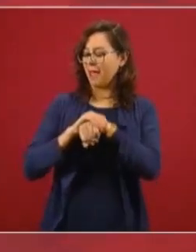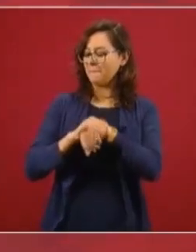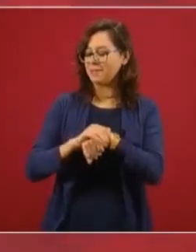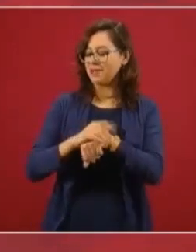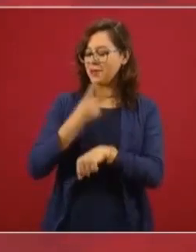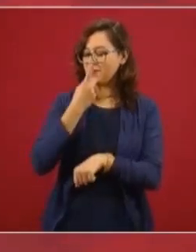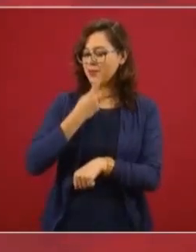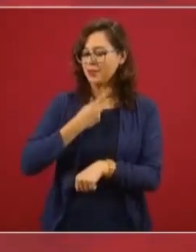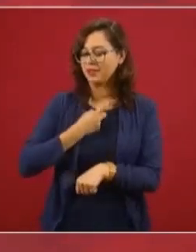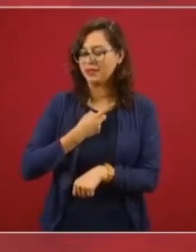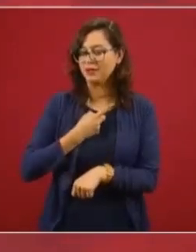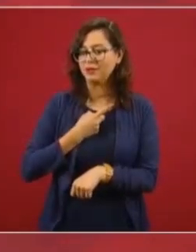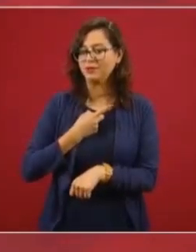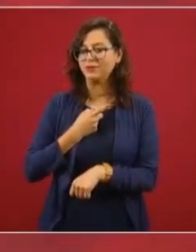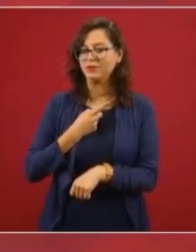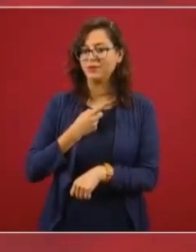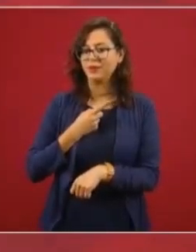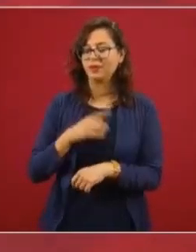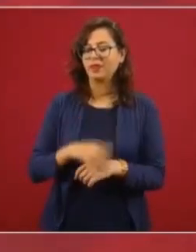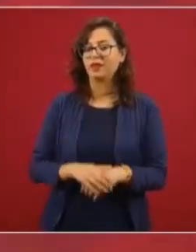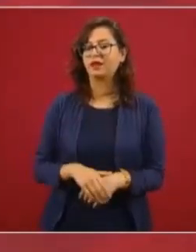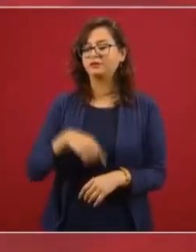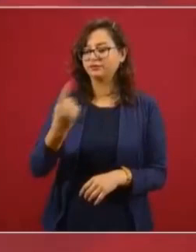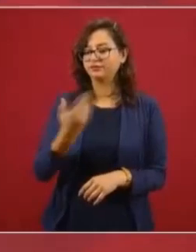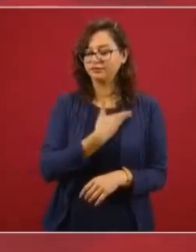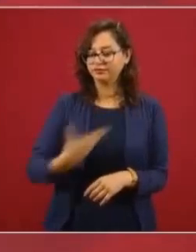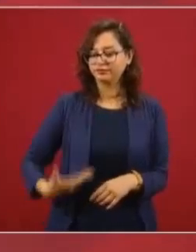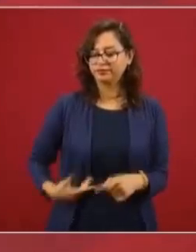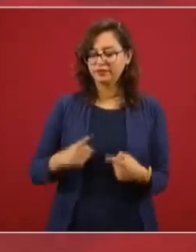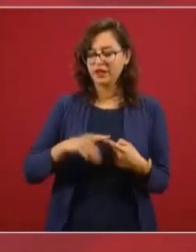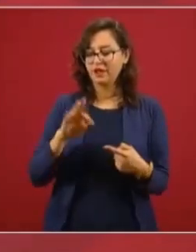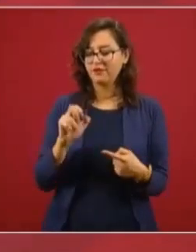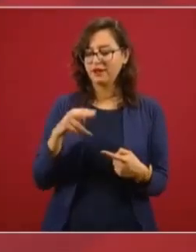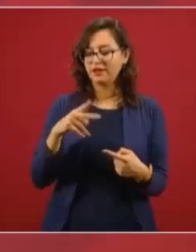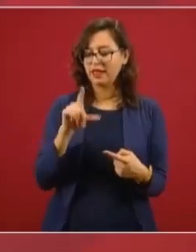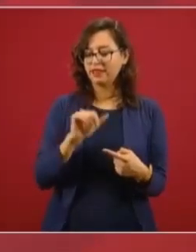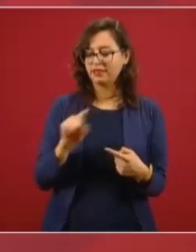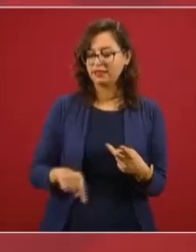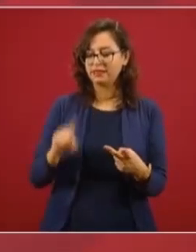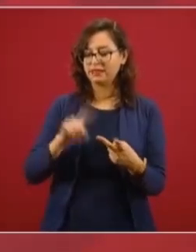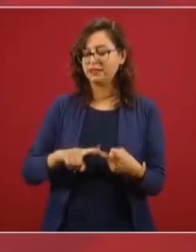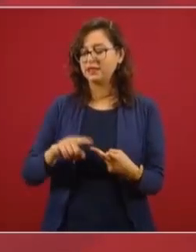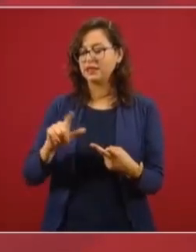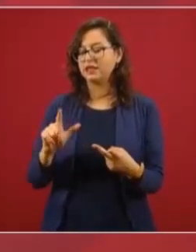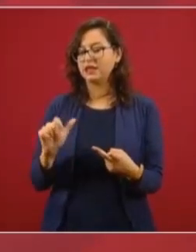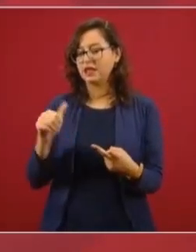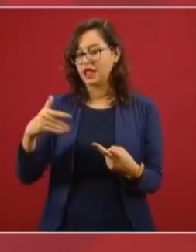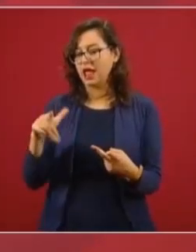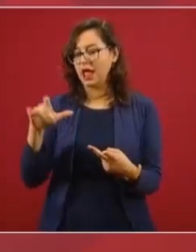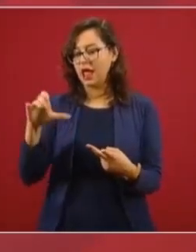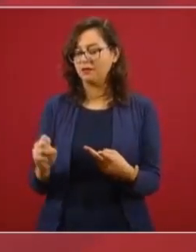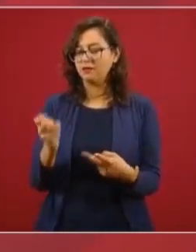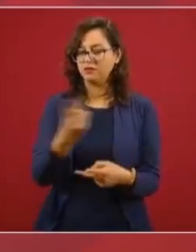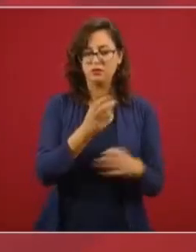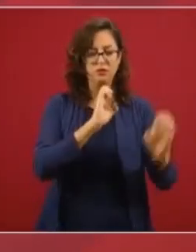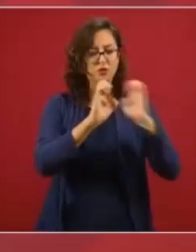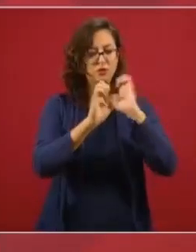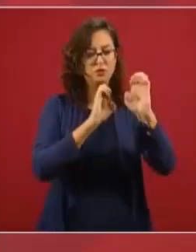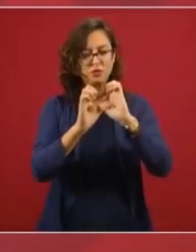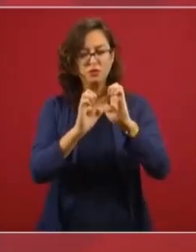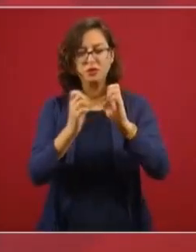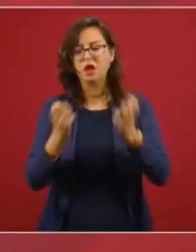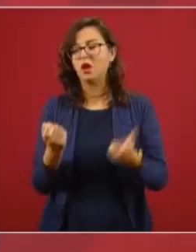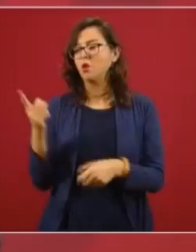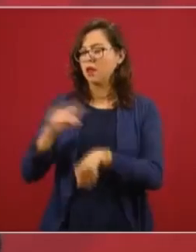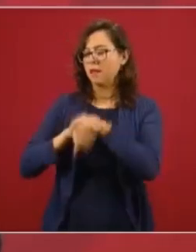cuando, después de que se entrevistó el Presidente Fernández y el Presidente López Obrador, un amigo de Brasil, me dijo, hagan un eje del